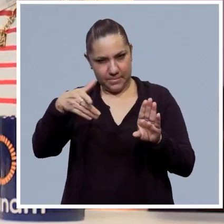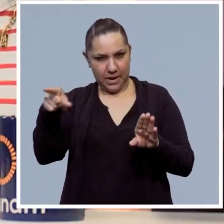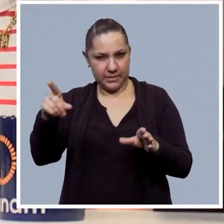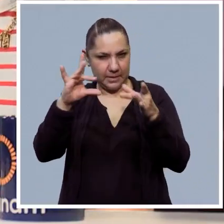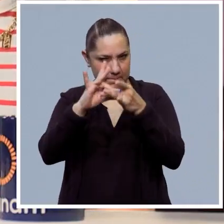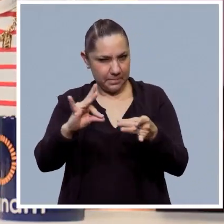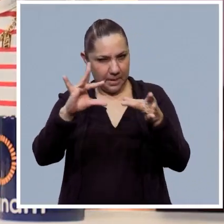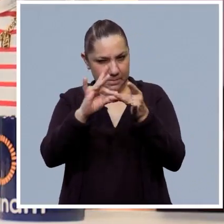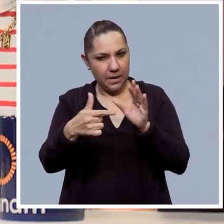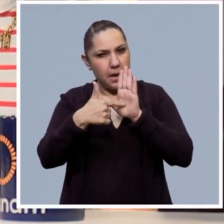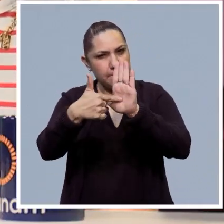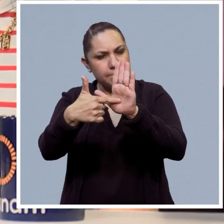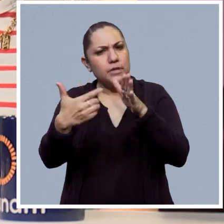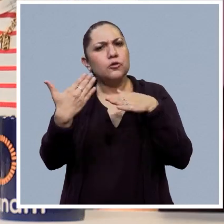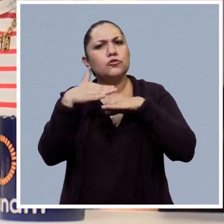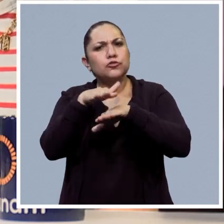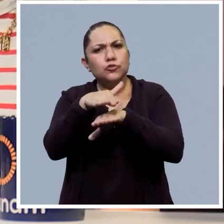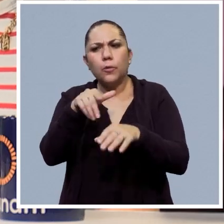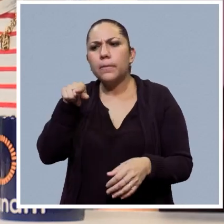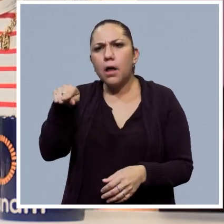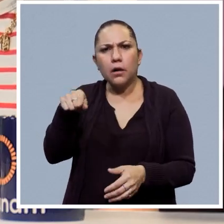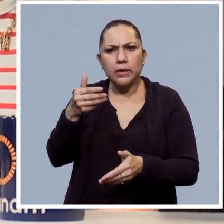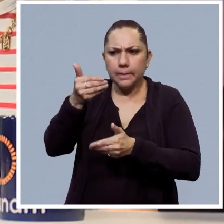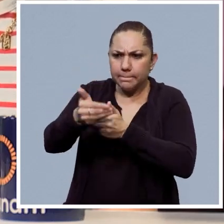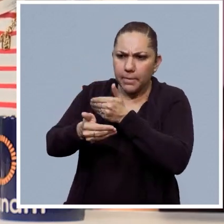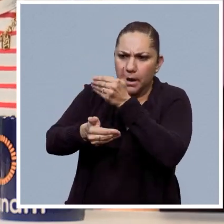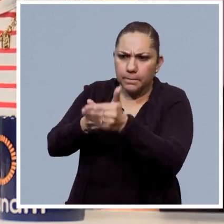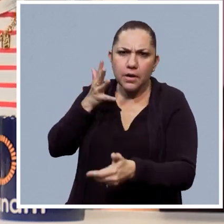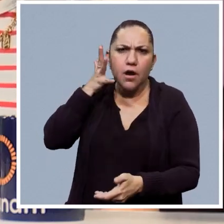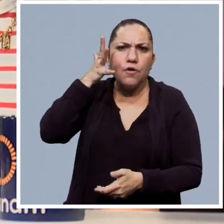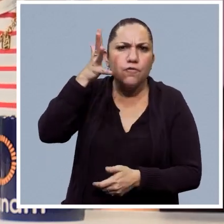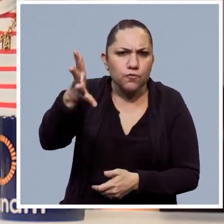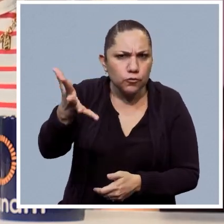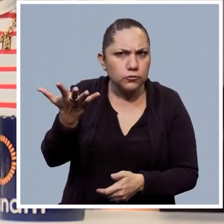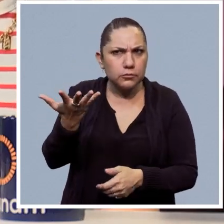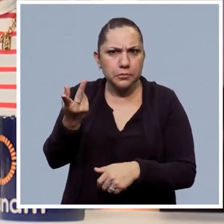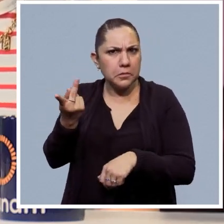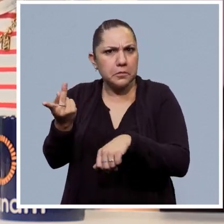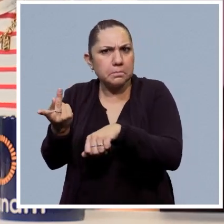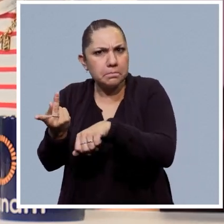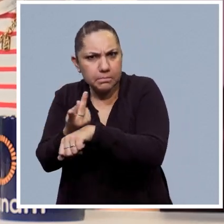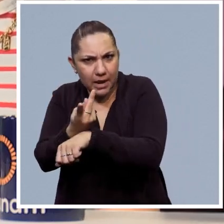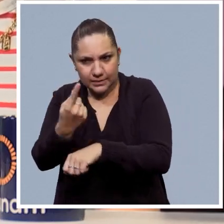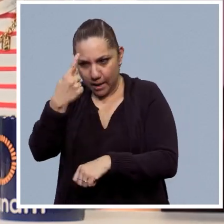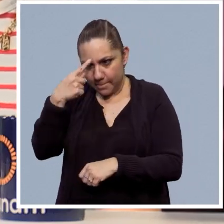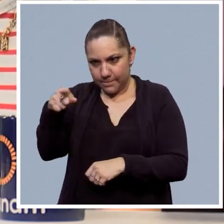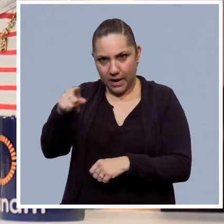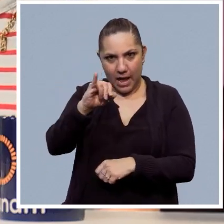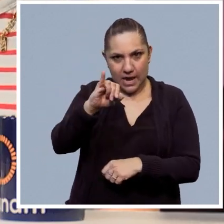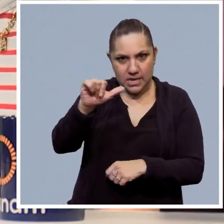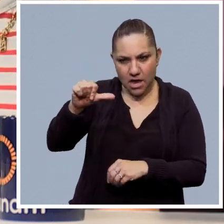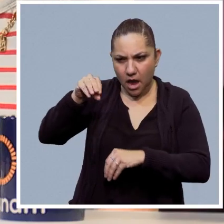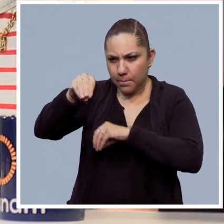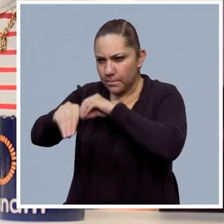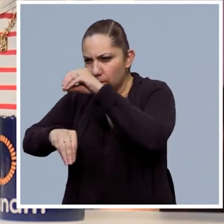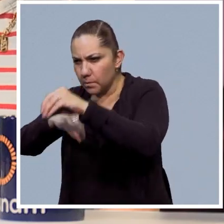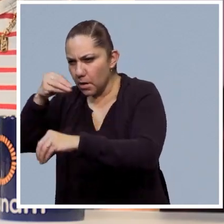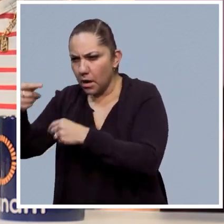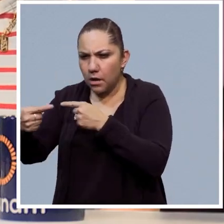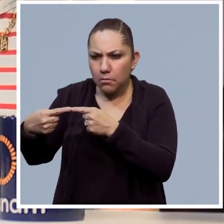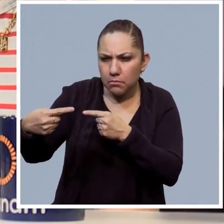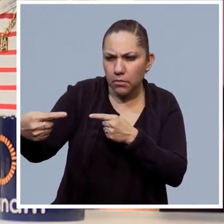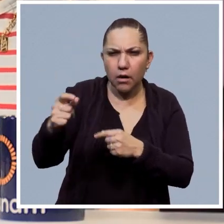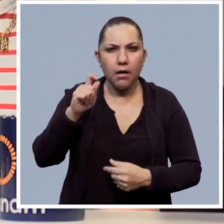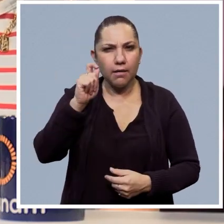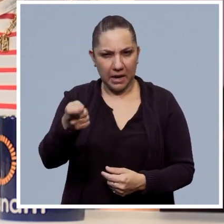reportaje en donde Alberto nos cuenta pues cuáles podrían ser algunas de estas consecuencias que podrían llegar a desarrollar las inteligencias artificiales en el